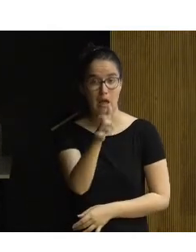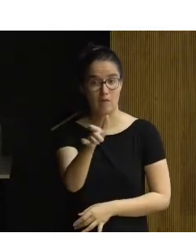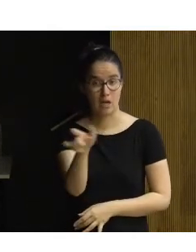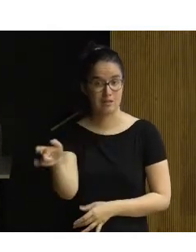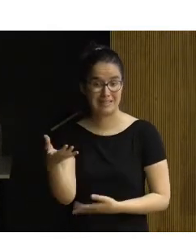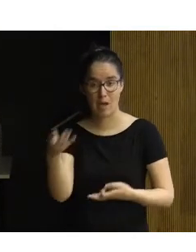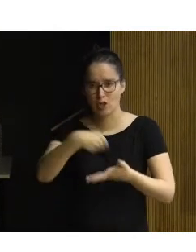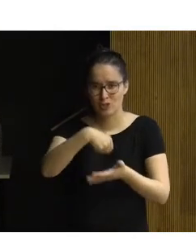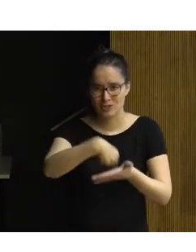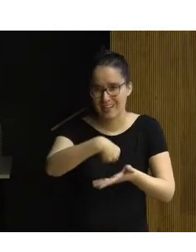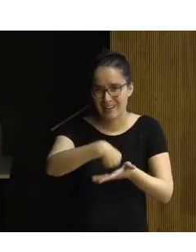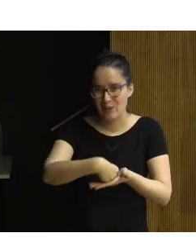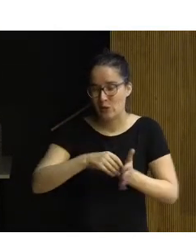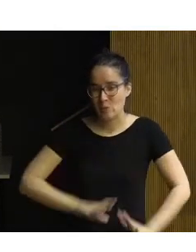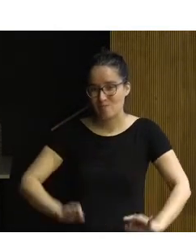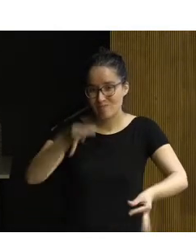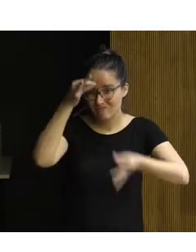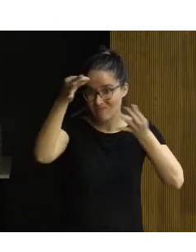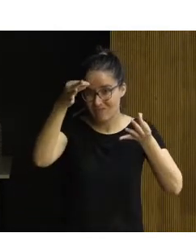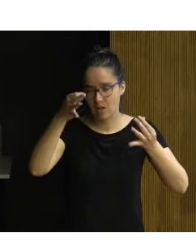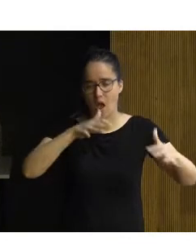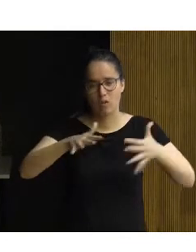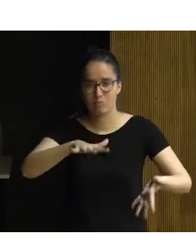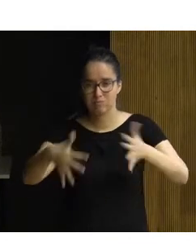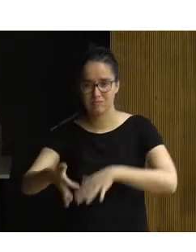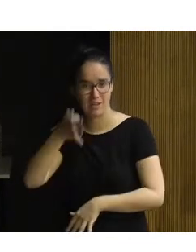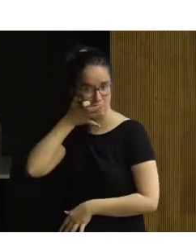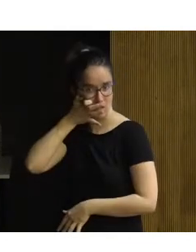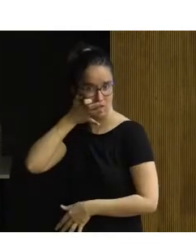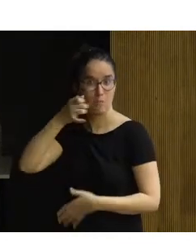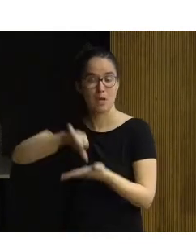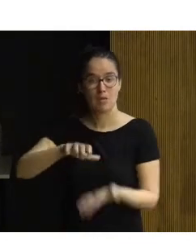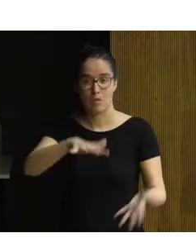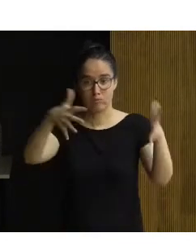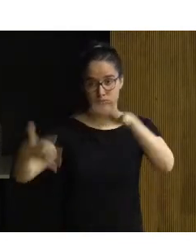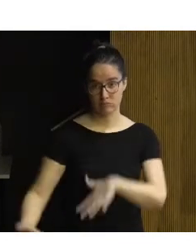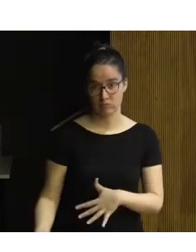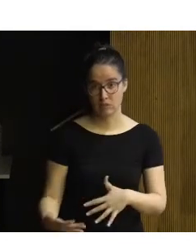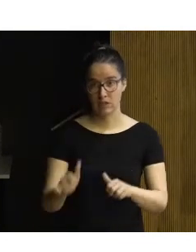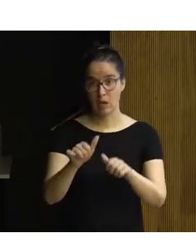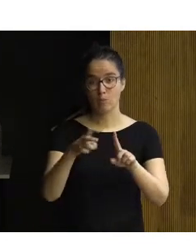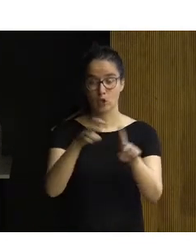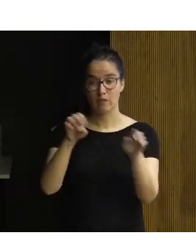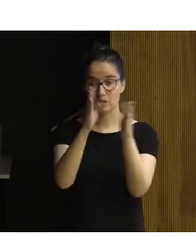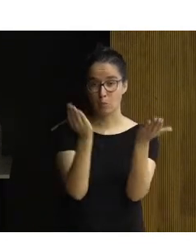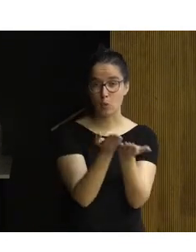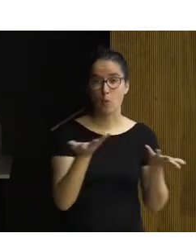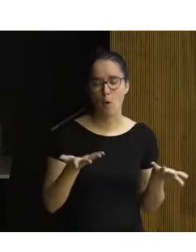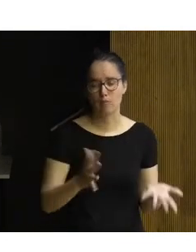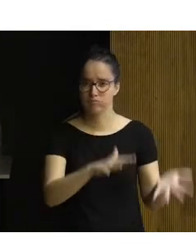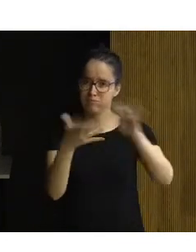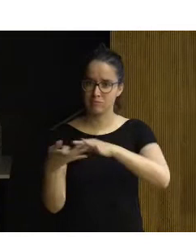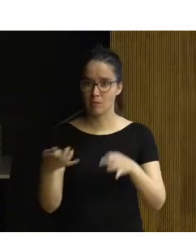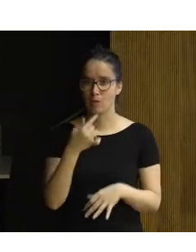dotarse de contenido y de contenido concreto que tenga acciones que transformen la ciudad, que transformen la manera de ver el mundo. Yo recordaba cuando